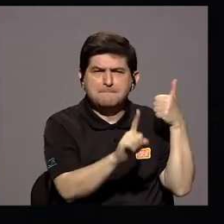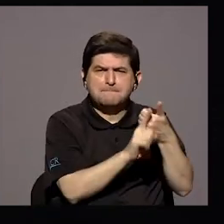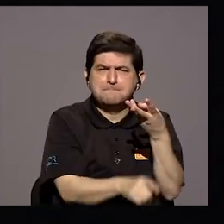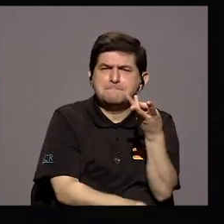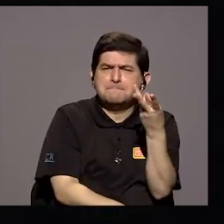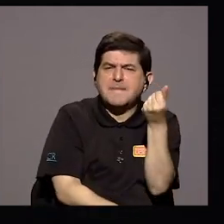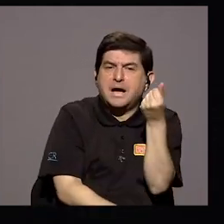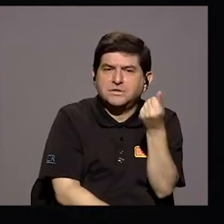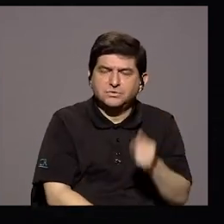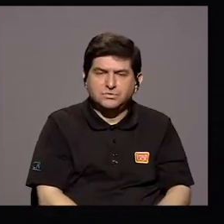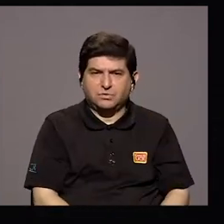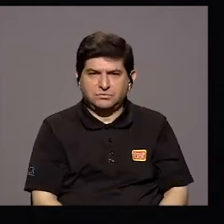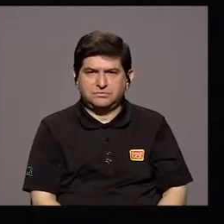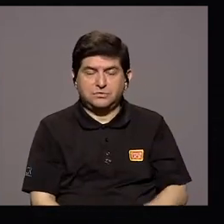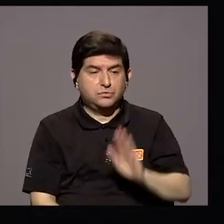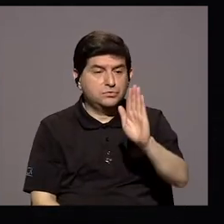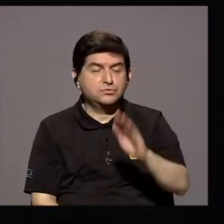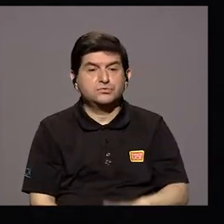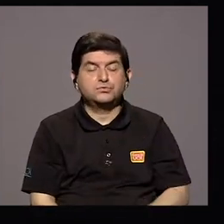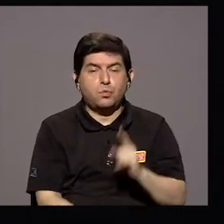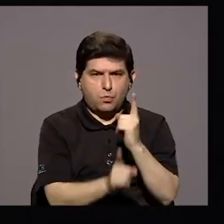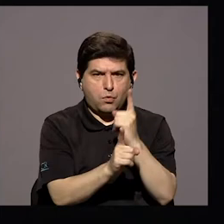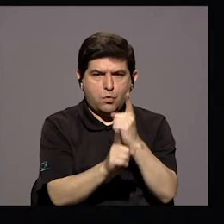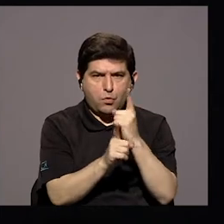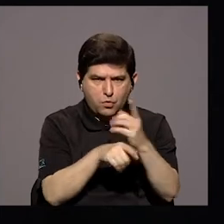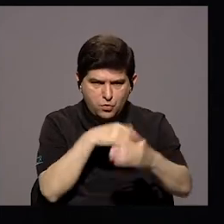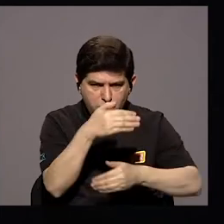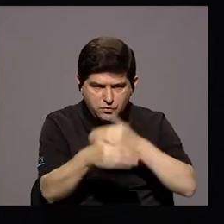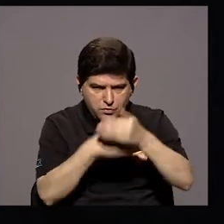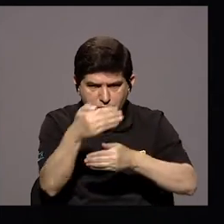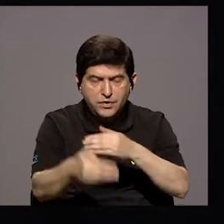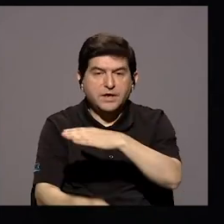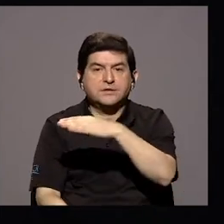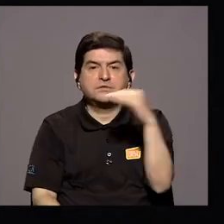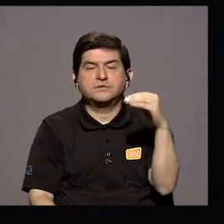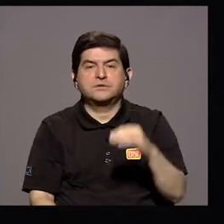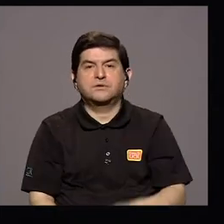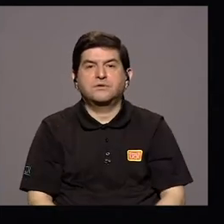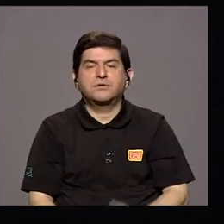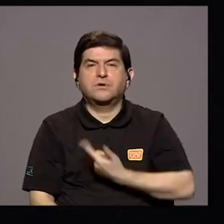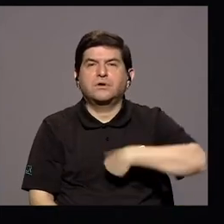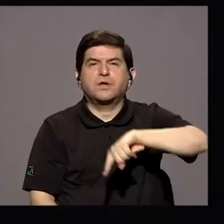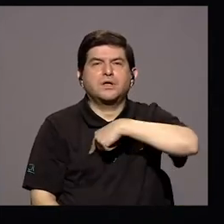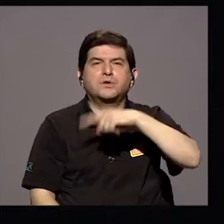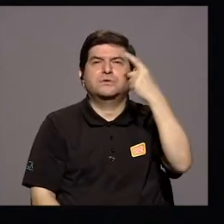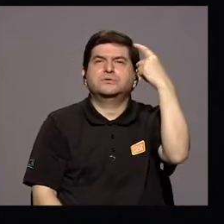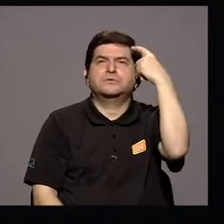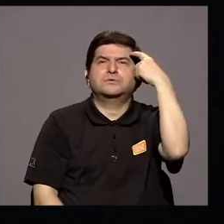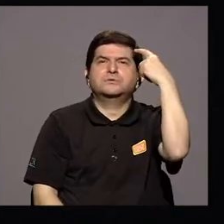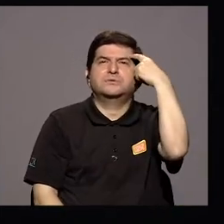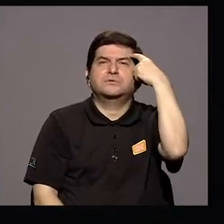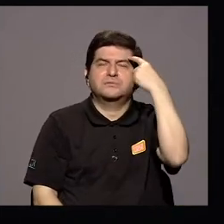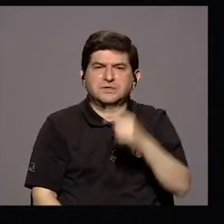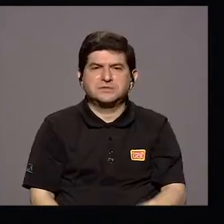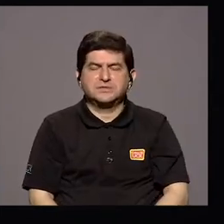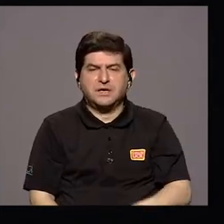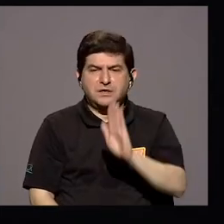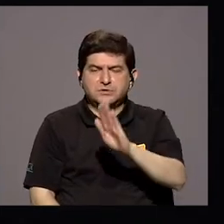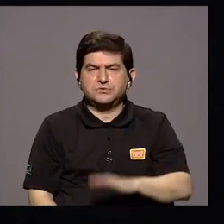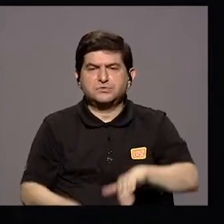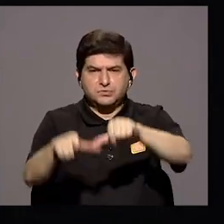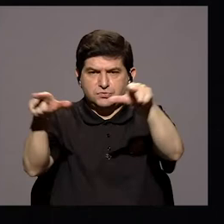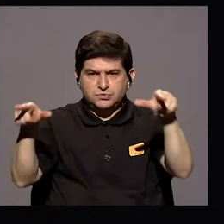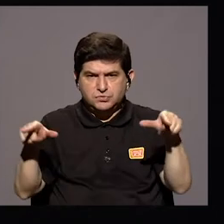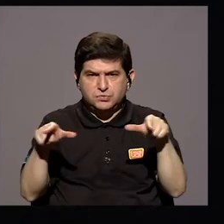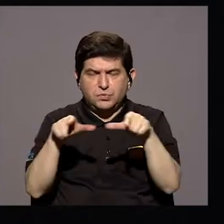nivel De impacto De incidencia Que han tenido Su pertinencia Y como Los vislumbramos ¿No? En su En su